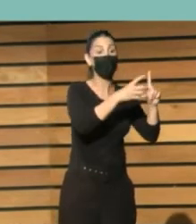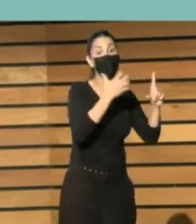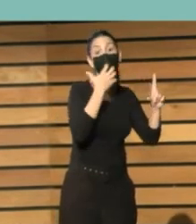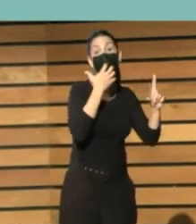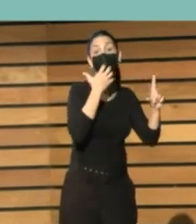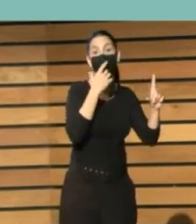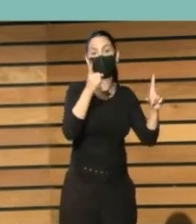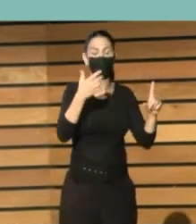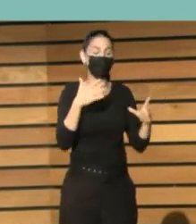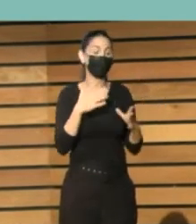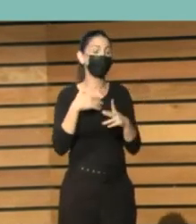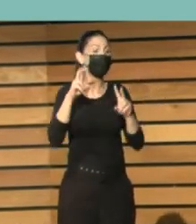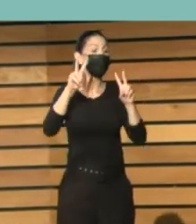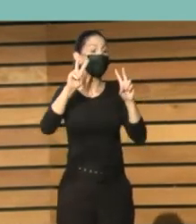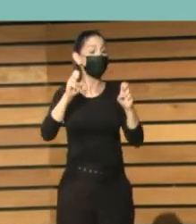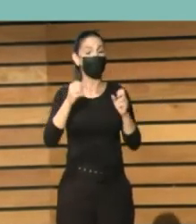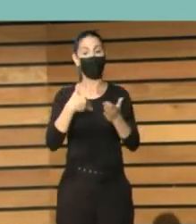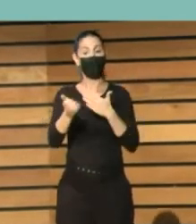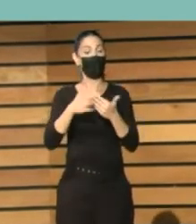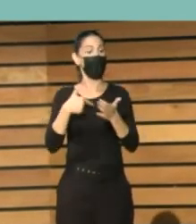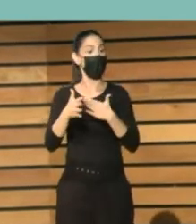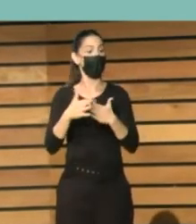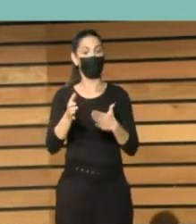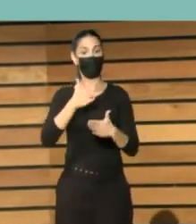propiedad intelectual, o mejor dicho, de explotación.